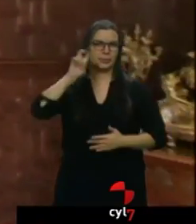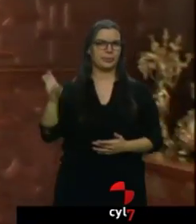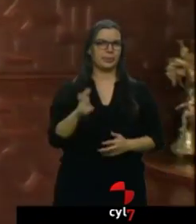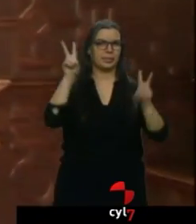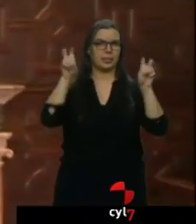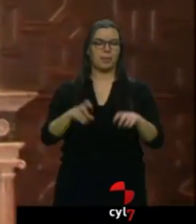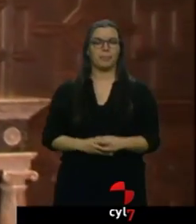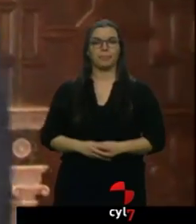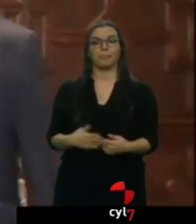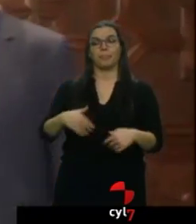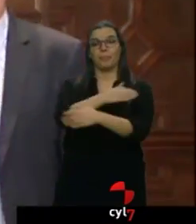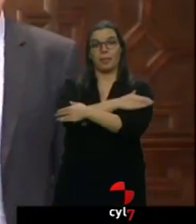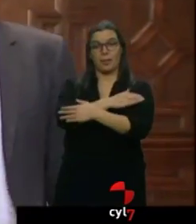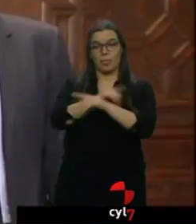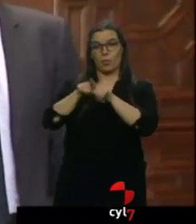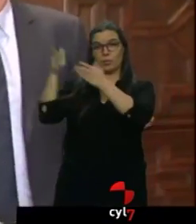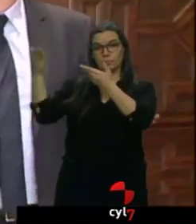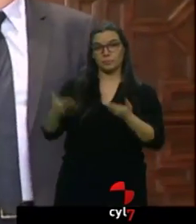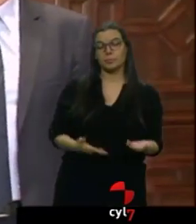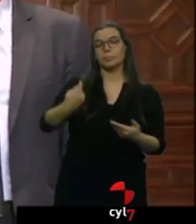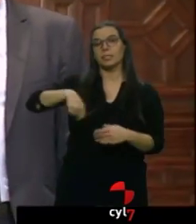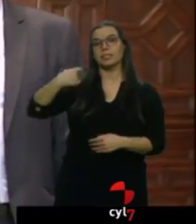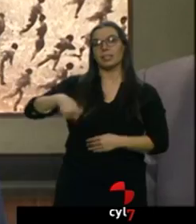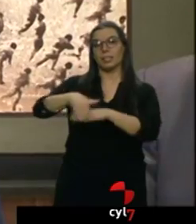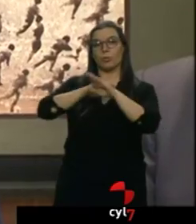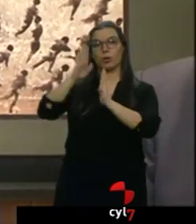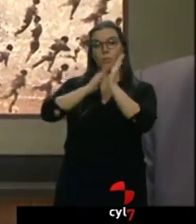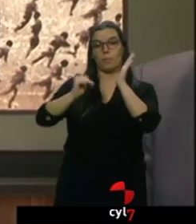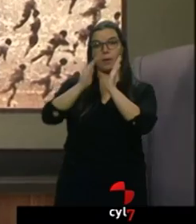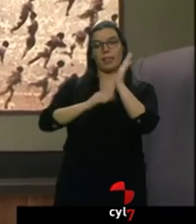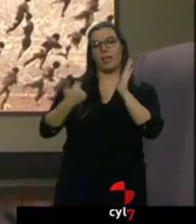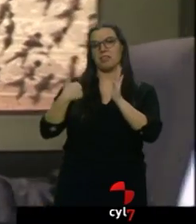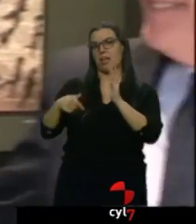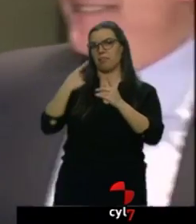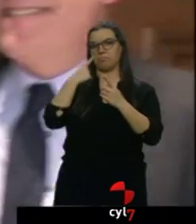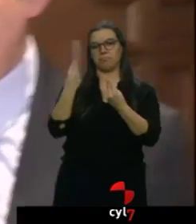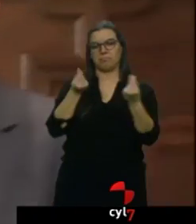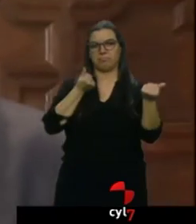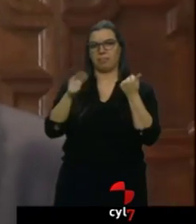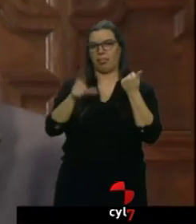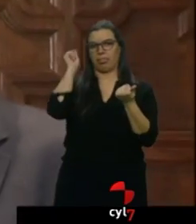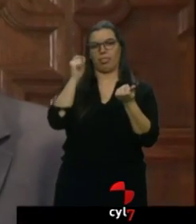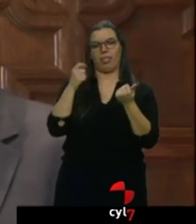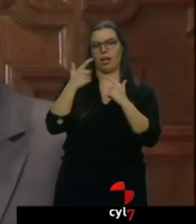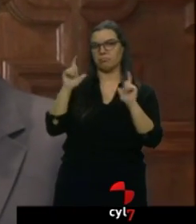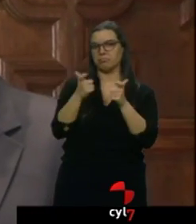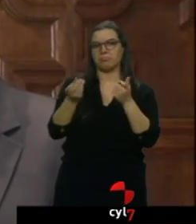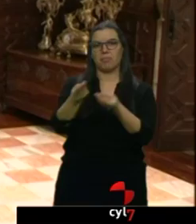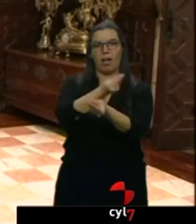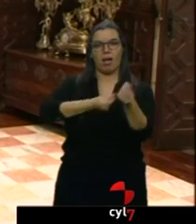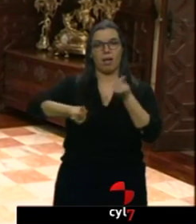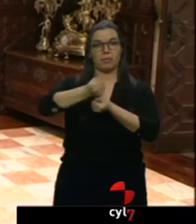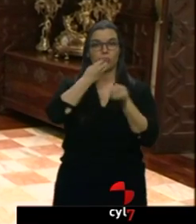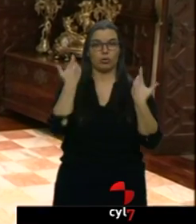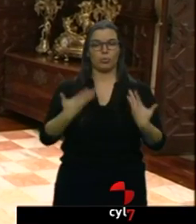El abrazo con el que el presidente de la Generalitat recibía, Luis Tudanca, era el peludio del clima que reinaría el resto de la reunión. Casi una hora